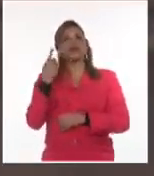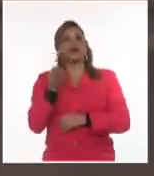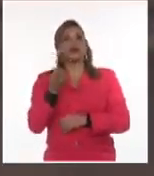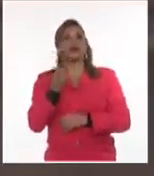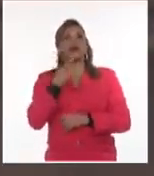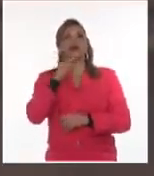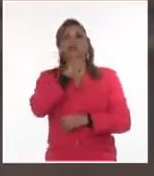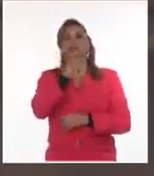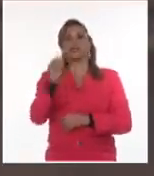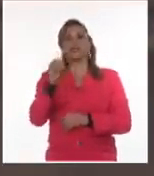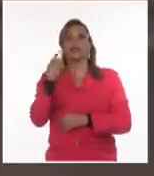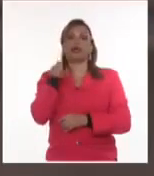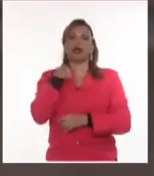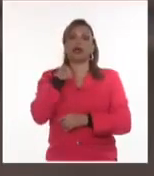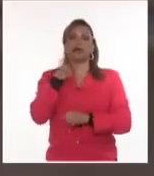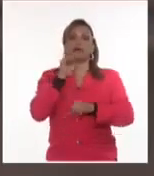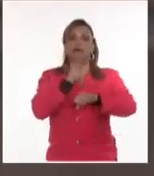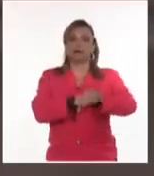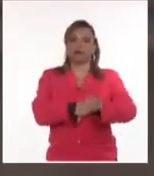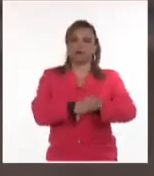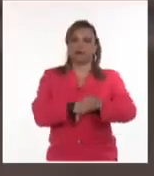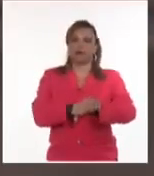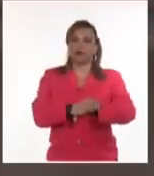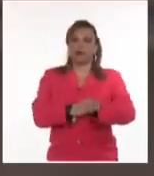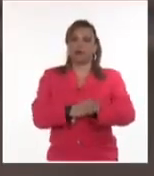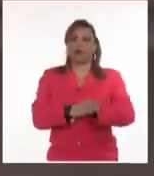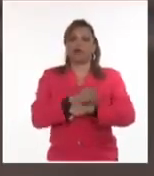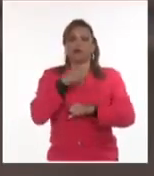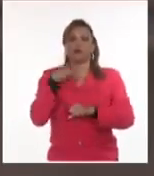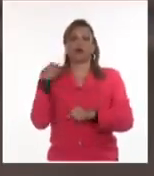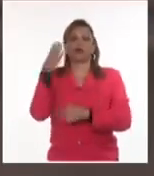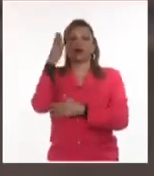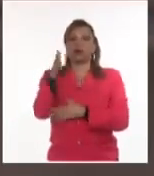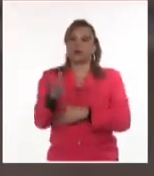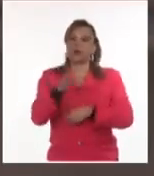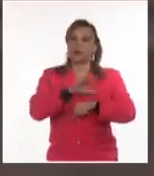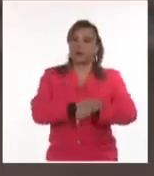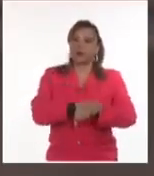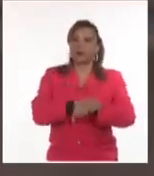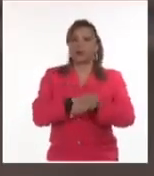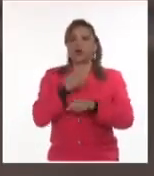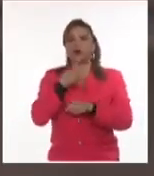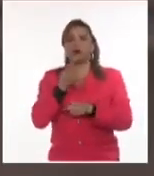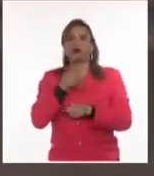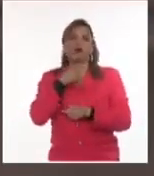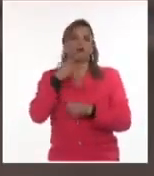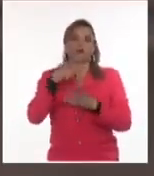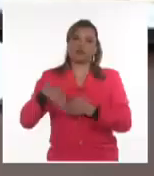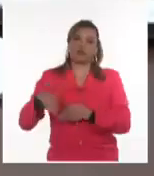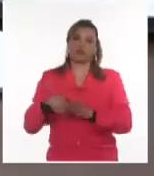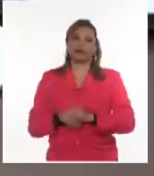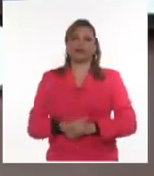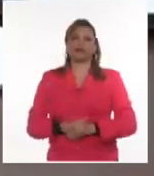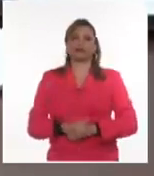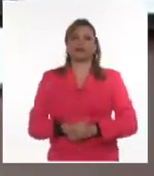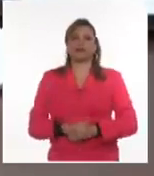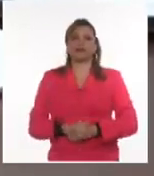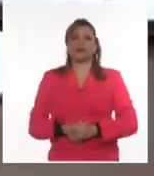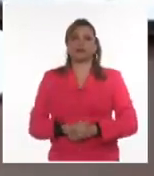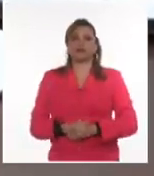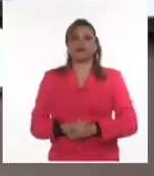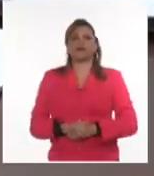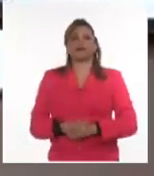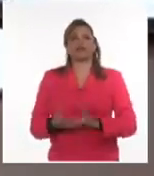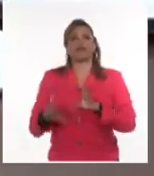hasta 30 años de privación de libertad, cadena perpetua y hasta la privación de la vida, es decir, la pena de muerte. De manera